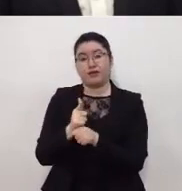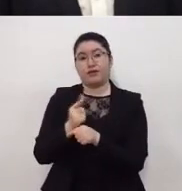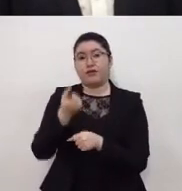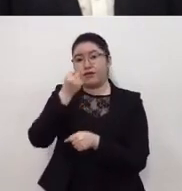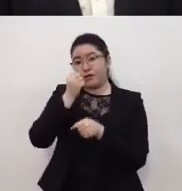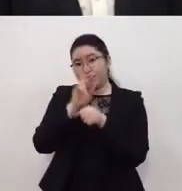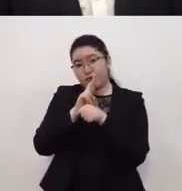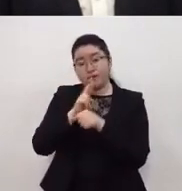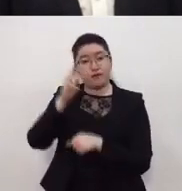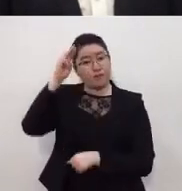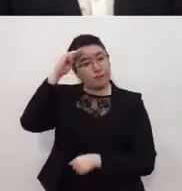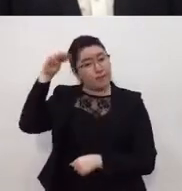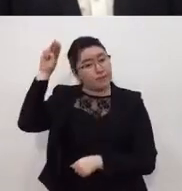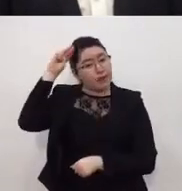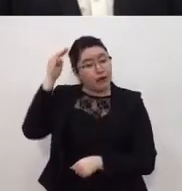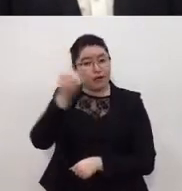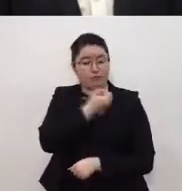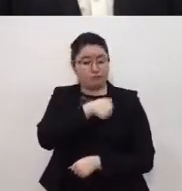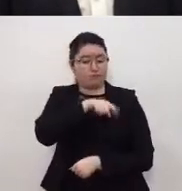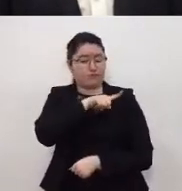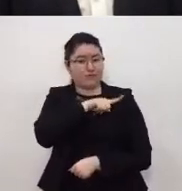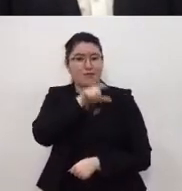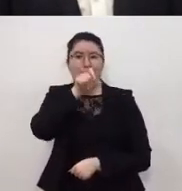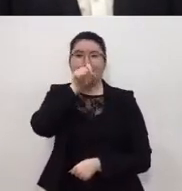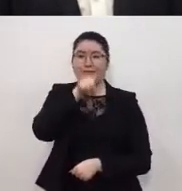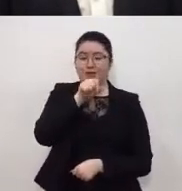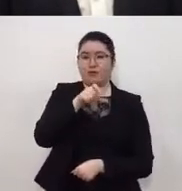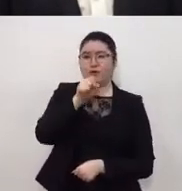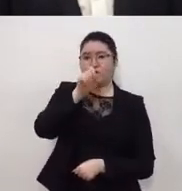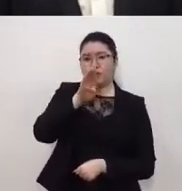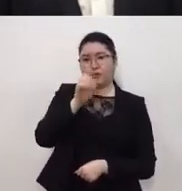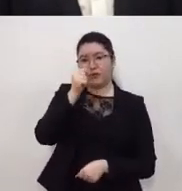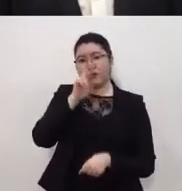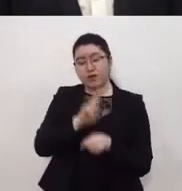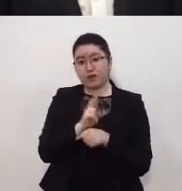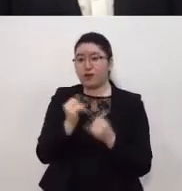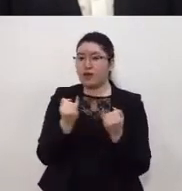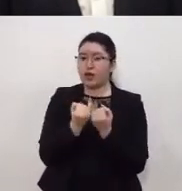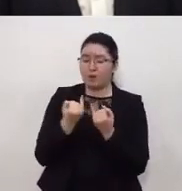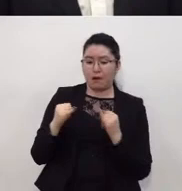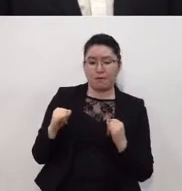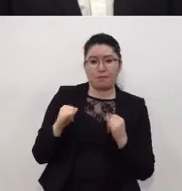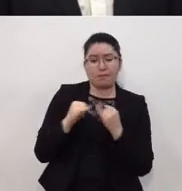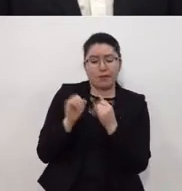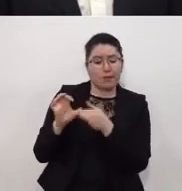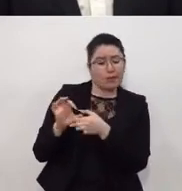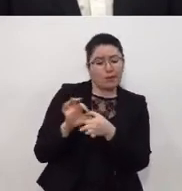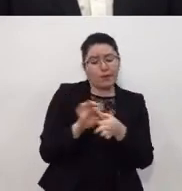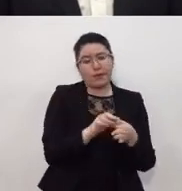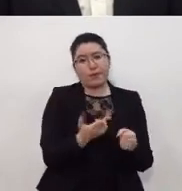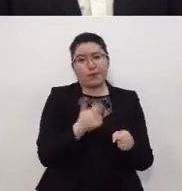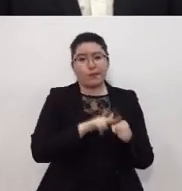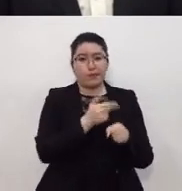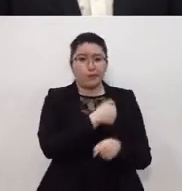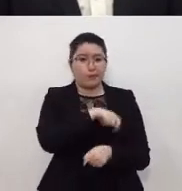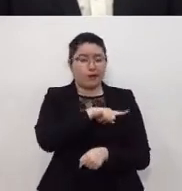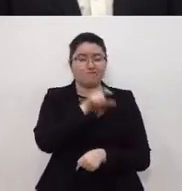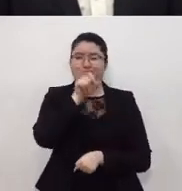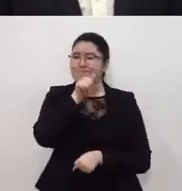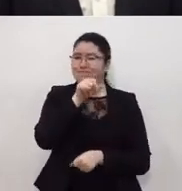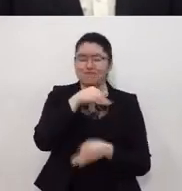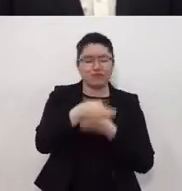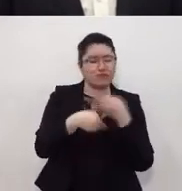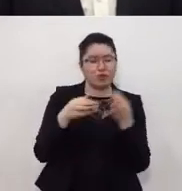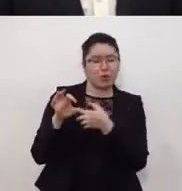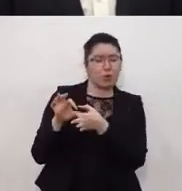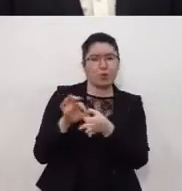Secretaría de Salud a través de la subsecretaría pero también de la coordinación de los institutos y de los hospitales de salud por